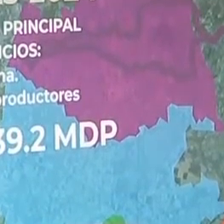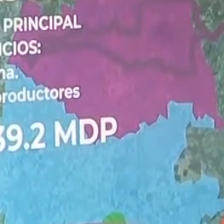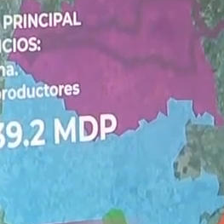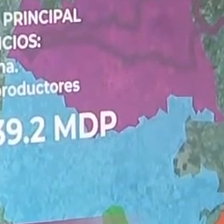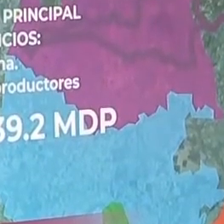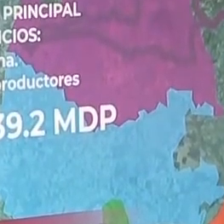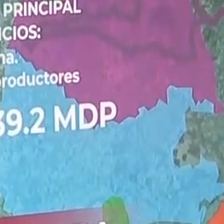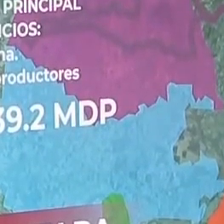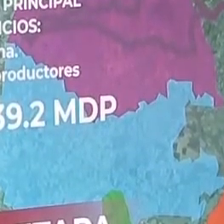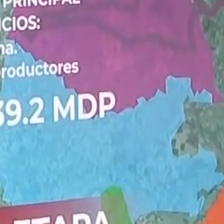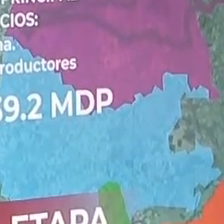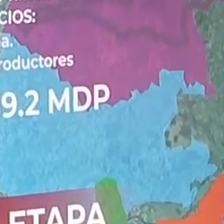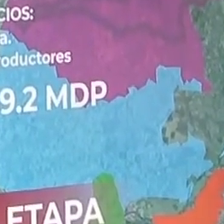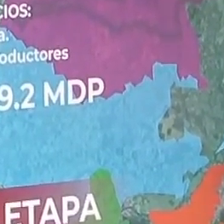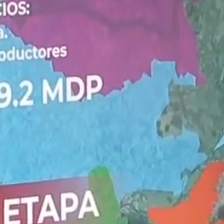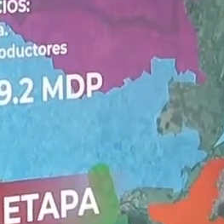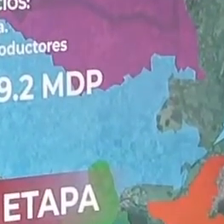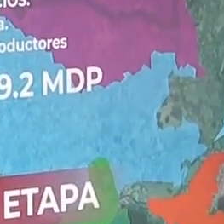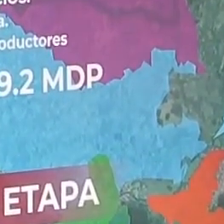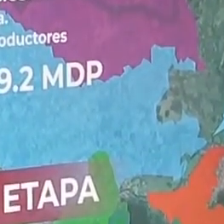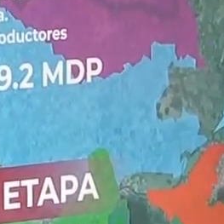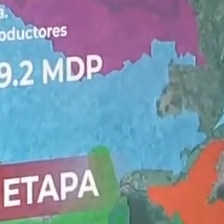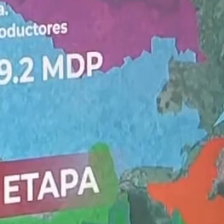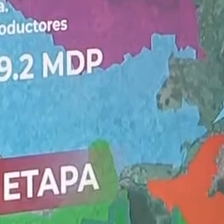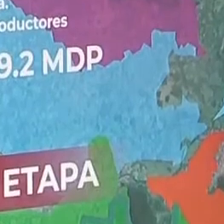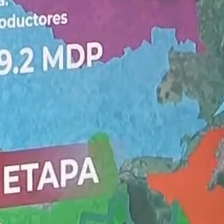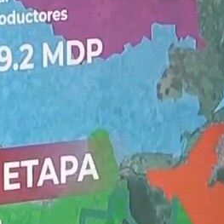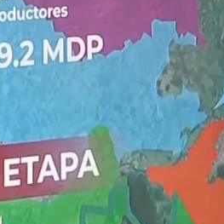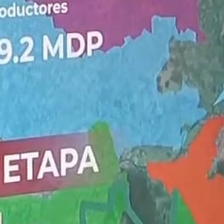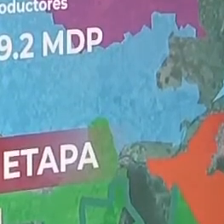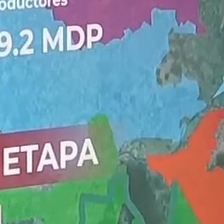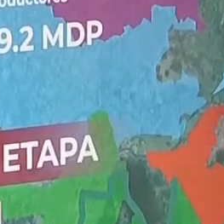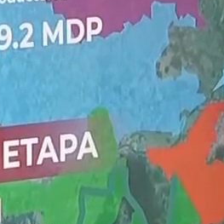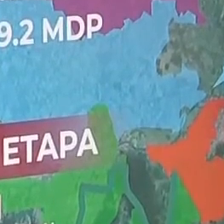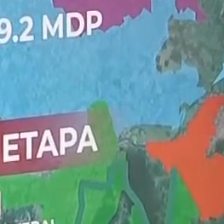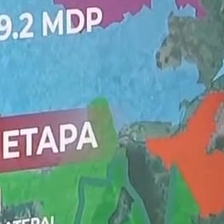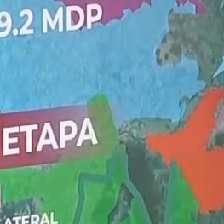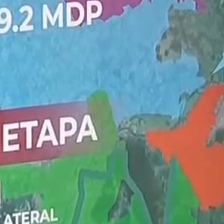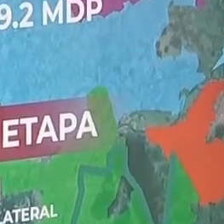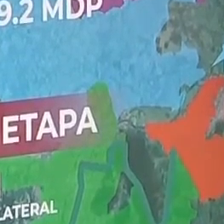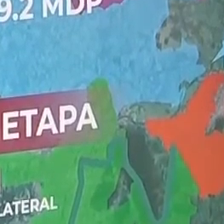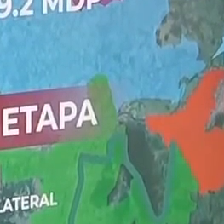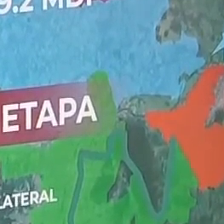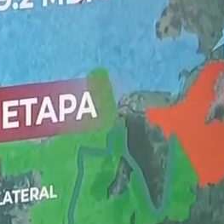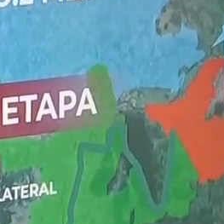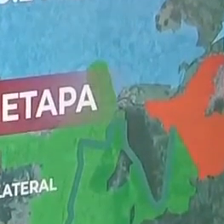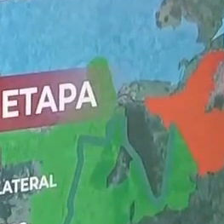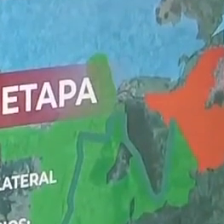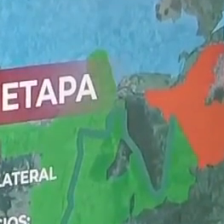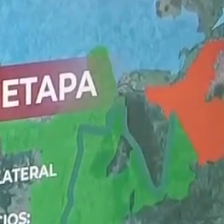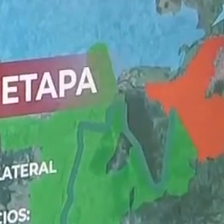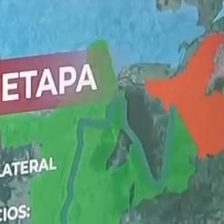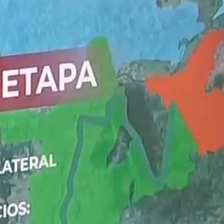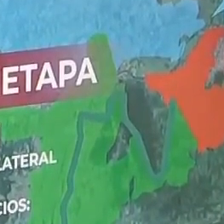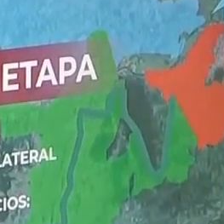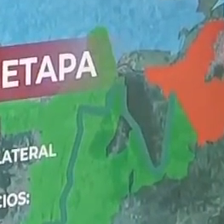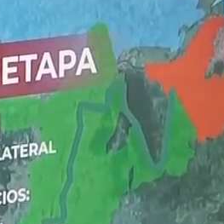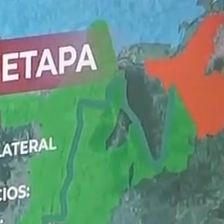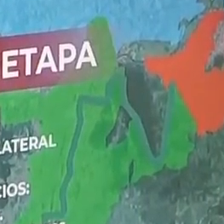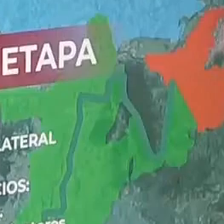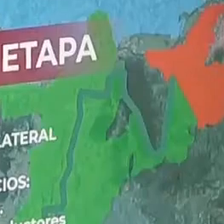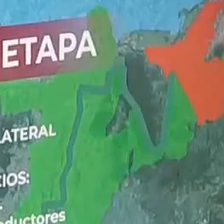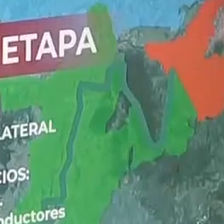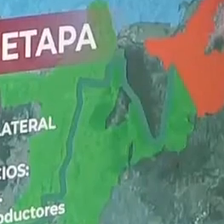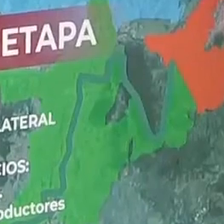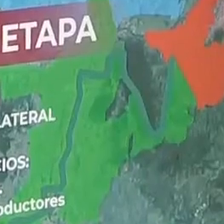que hubo una alta participación de mujeres, yo creo que esto es una cosa de destacar. La gente, las mujeres se sintieron más seguras de